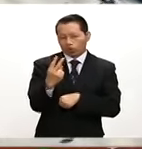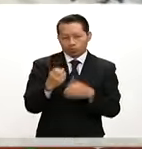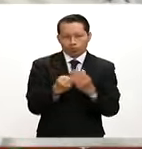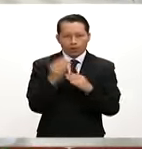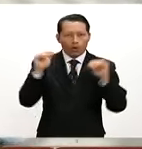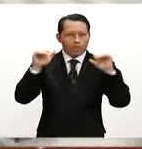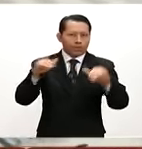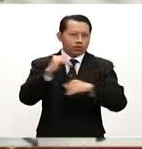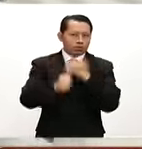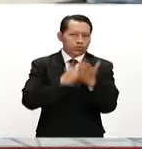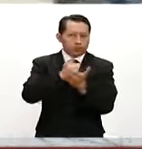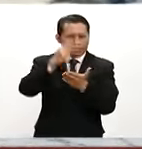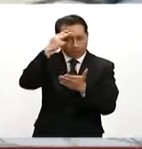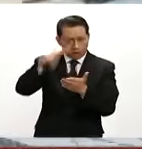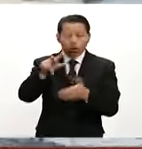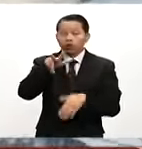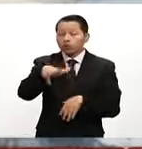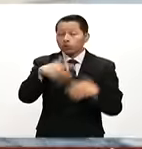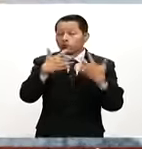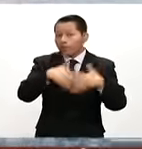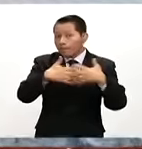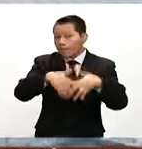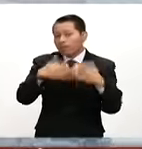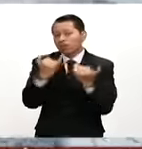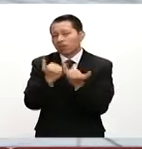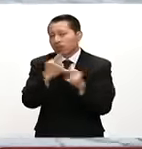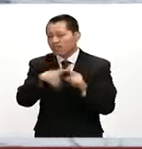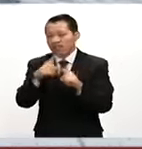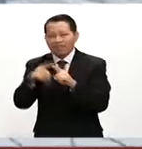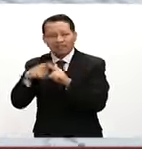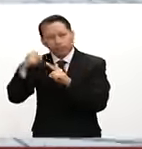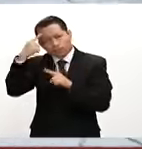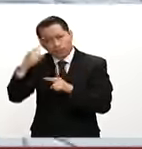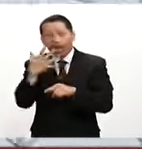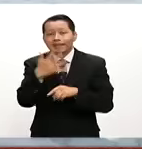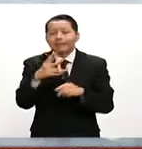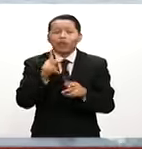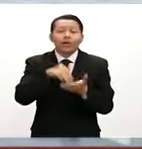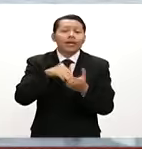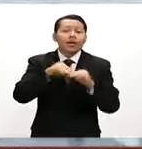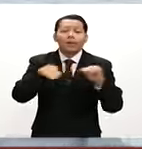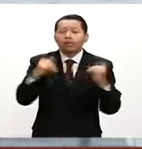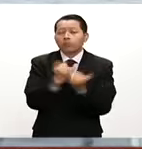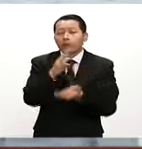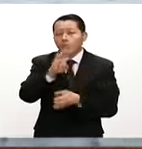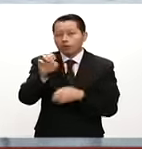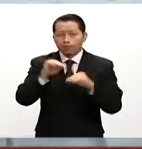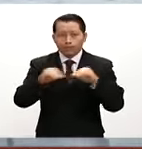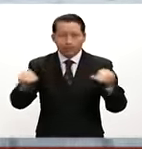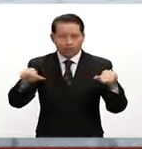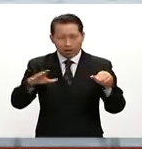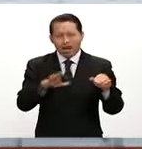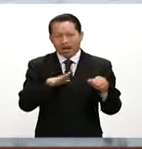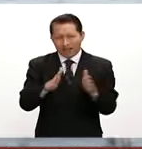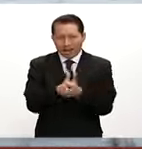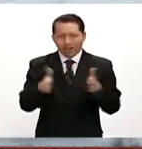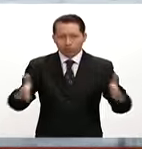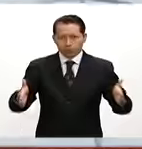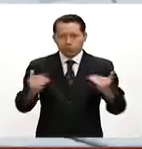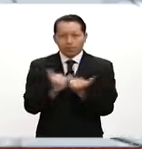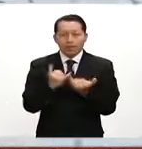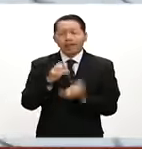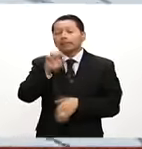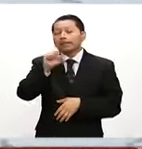Participaron 18 empresas y consorcios para desarrollar 5 kilómetros y 400 metros de ancho, de los cuales